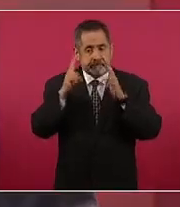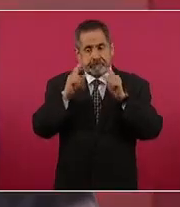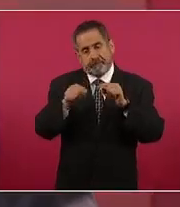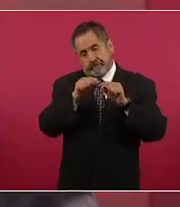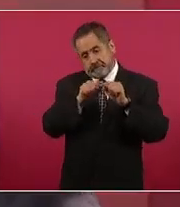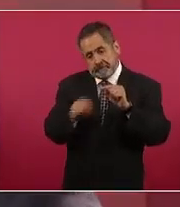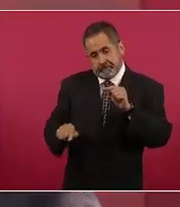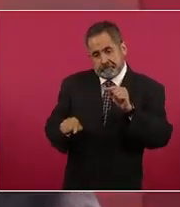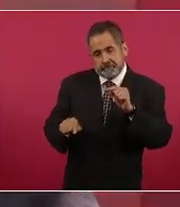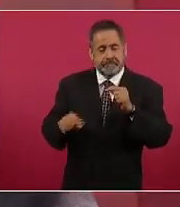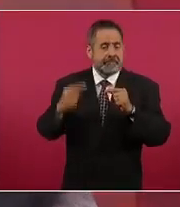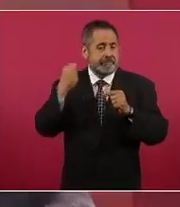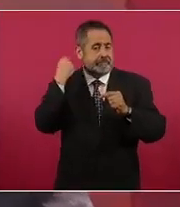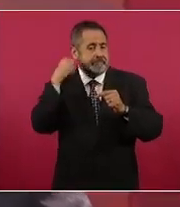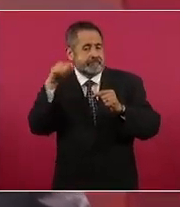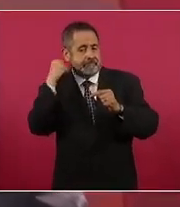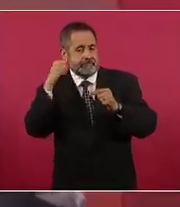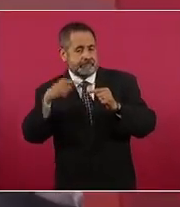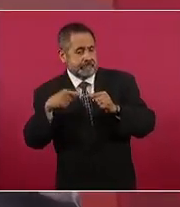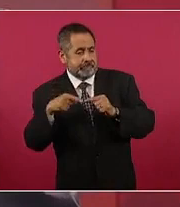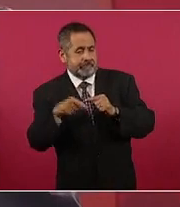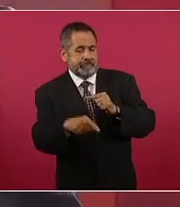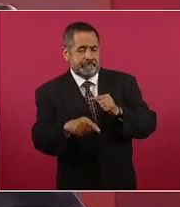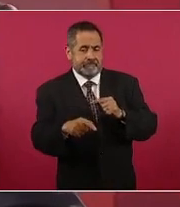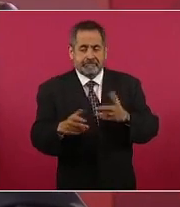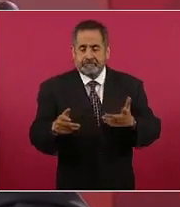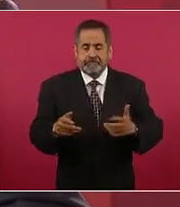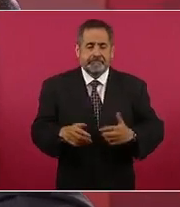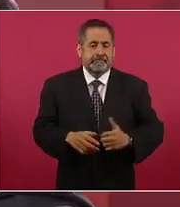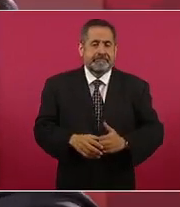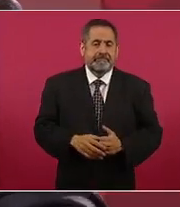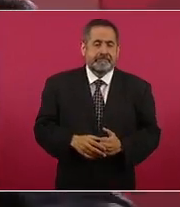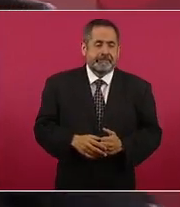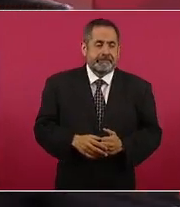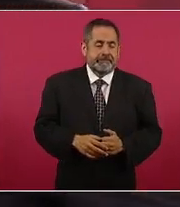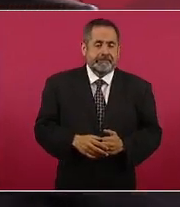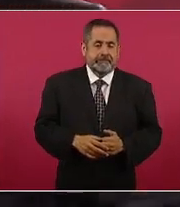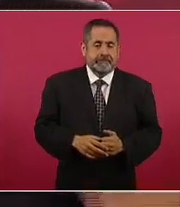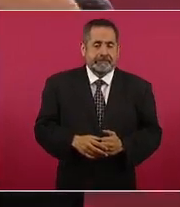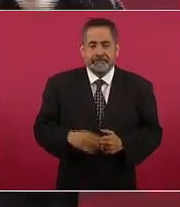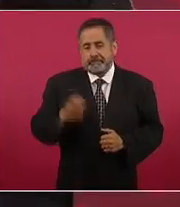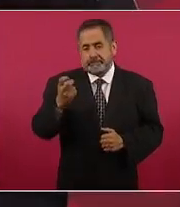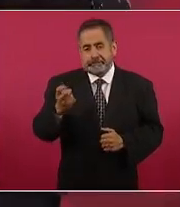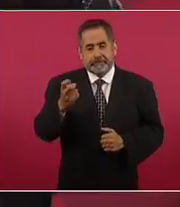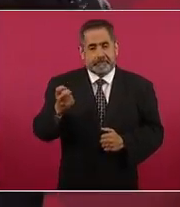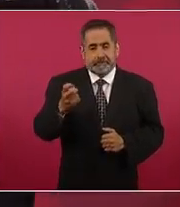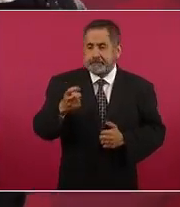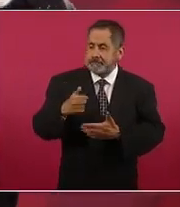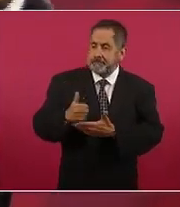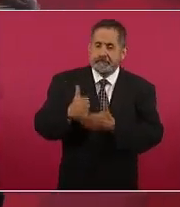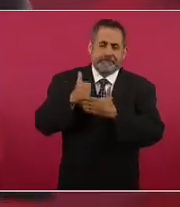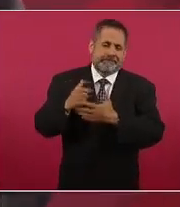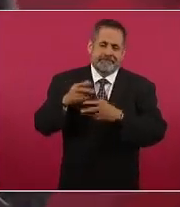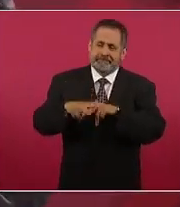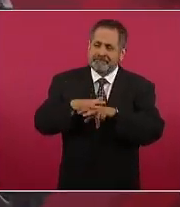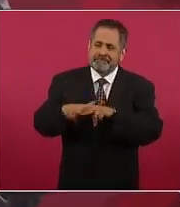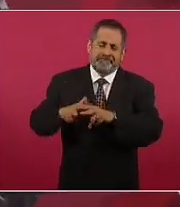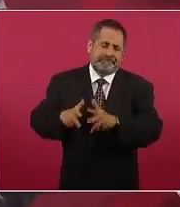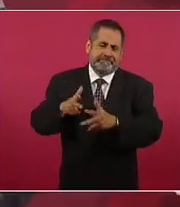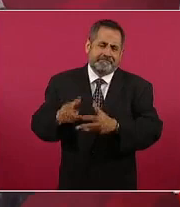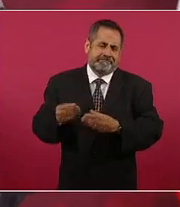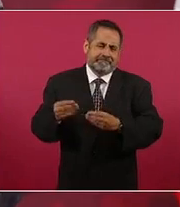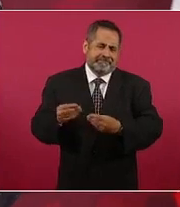a Tabasco esto va a ayudar mucho